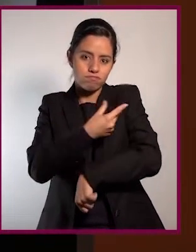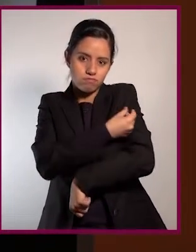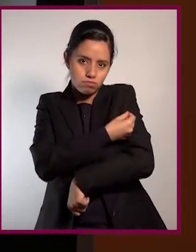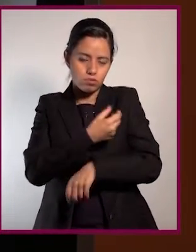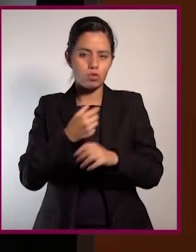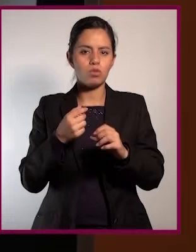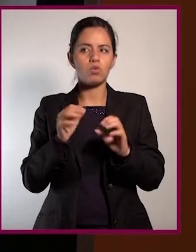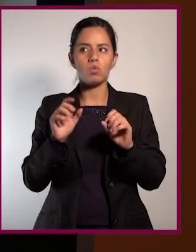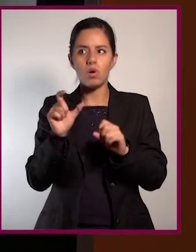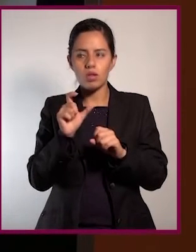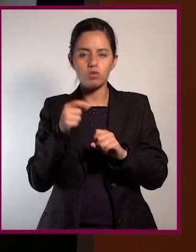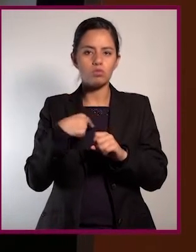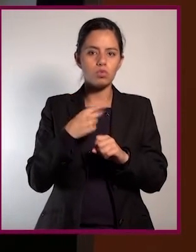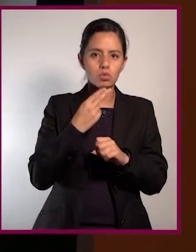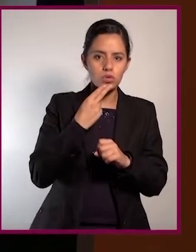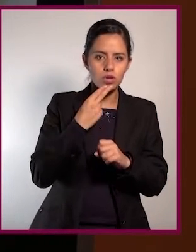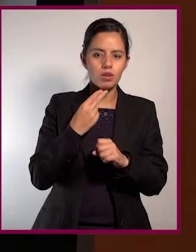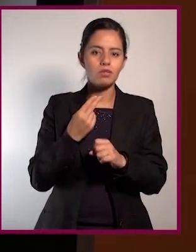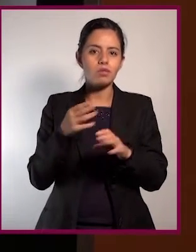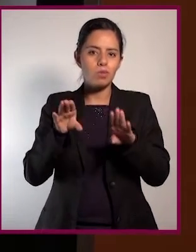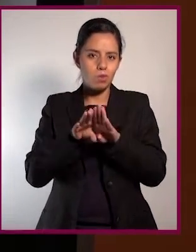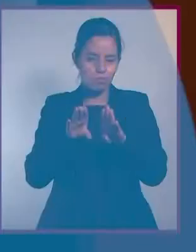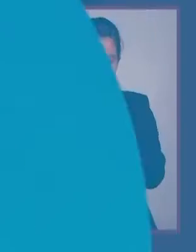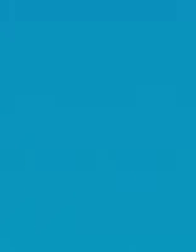usarla, pero sobre todo cuándo usarla, ¿no?